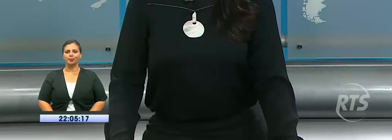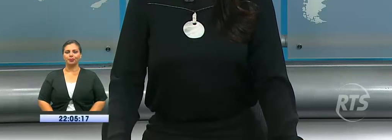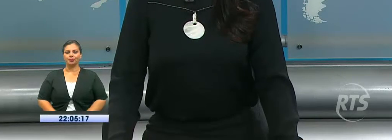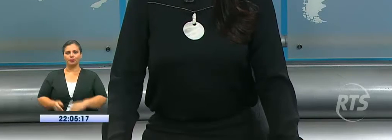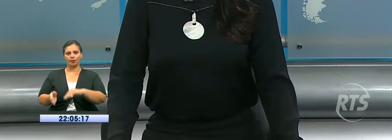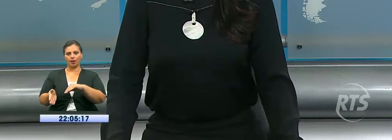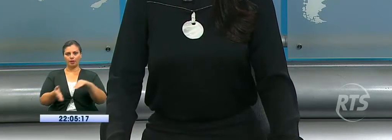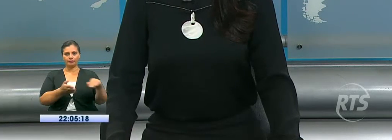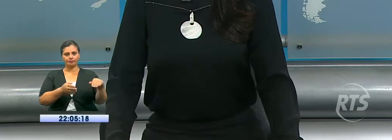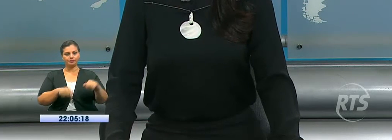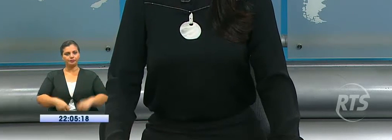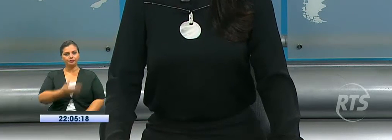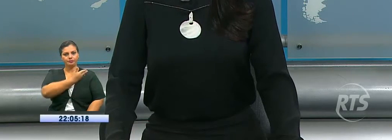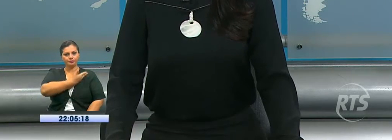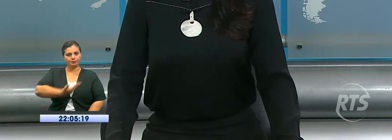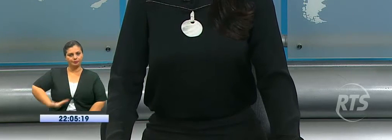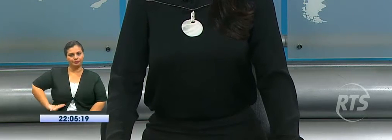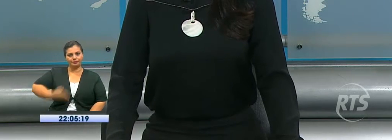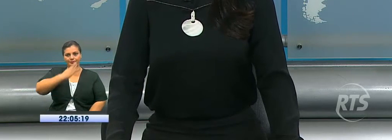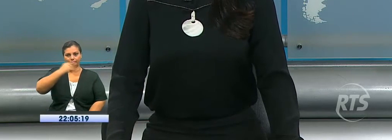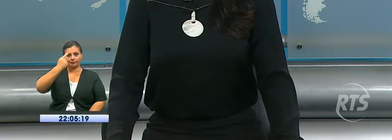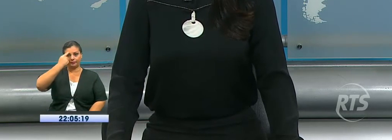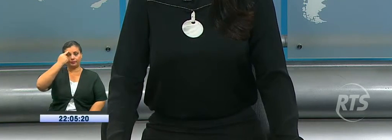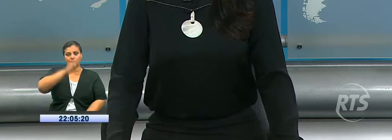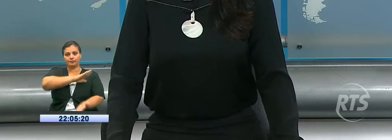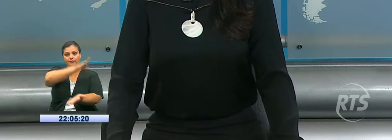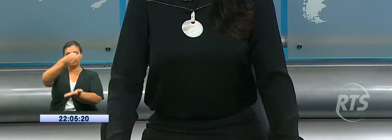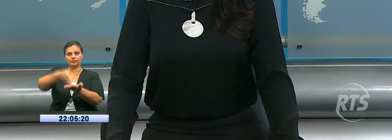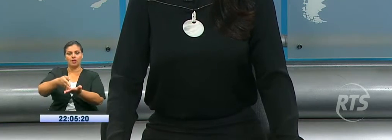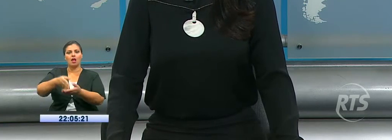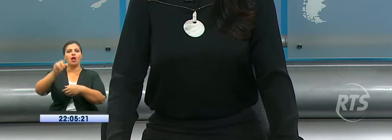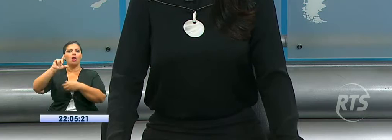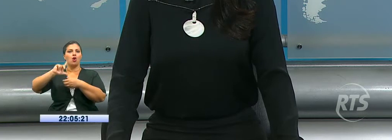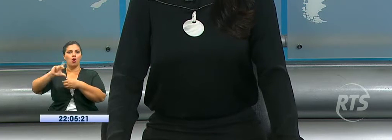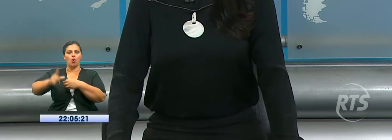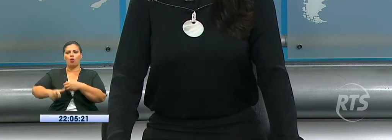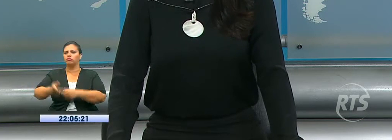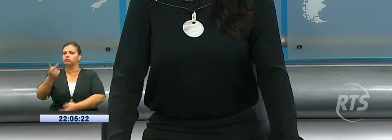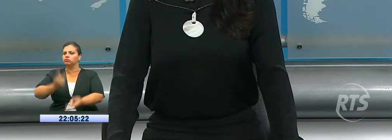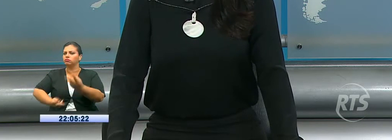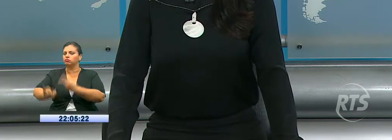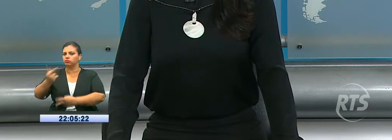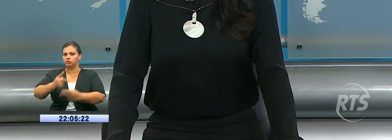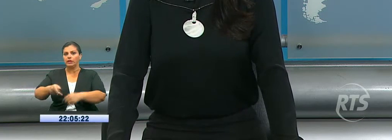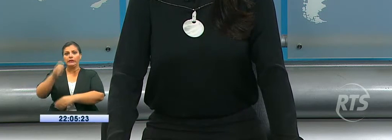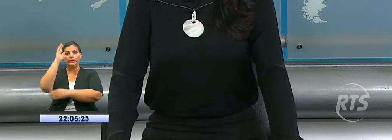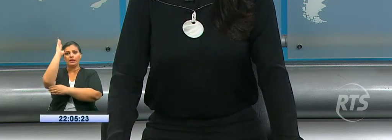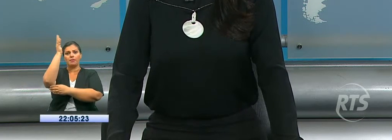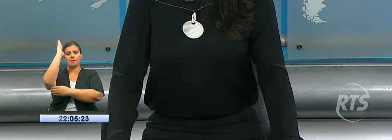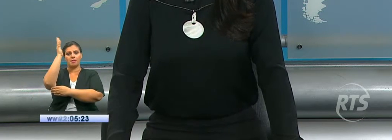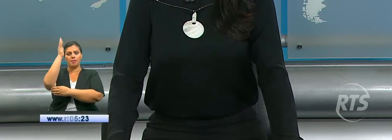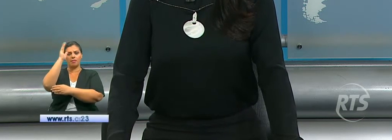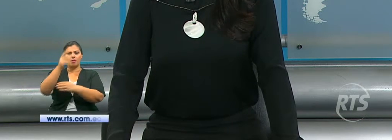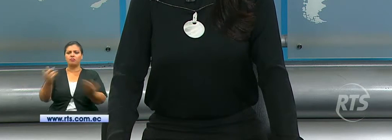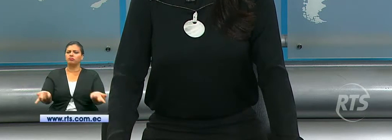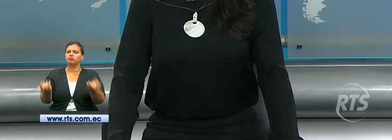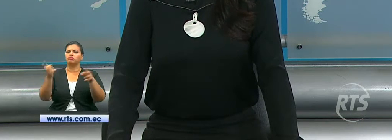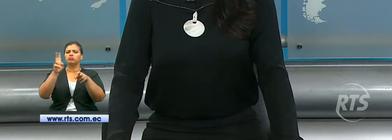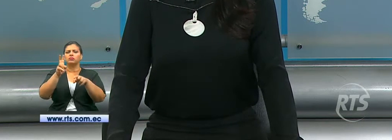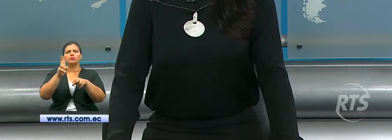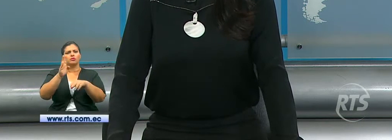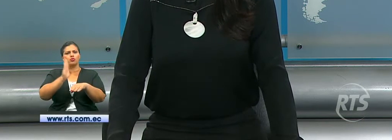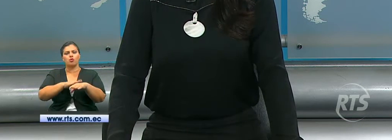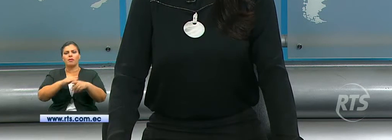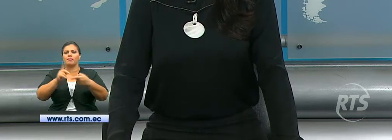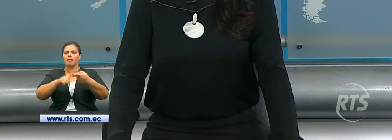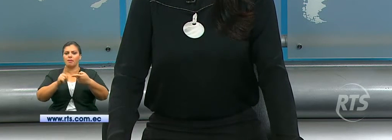El desempleo en el país, la deuda del Estado, las alianzas políticas para los comicios del 2017 fueron parte de los temas analizados por el presidente